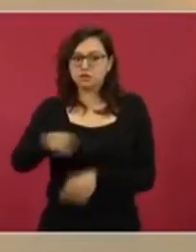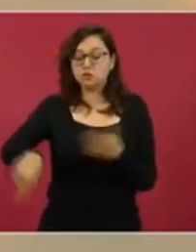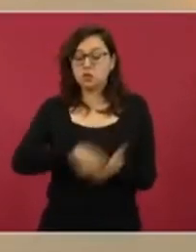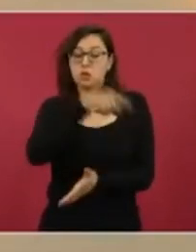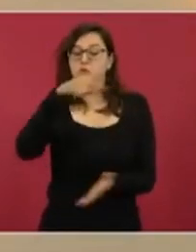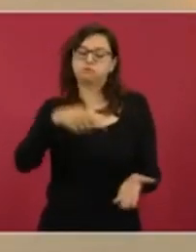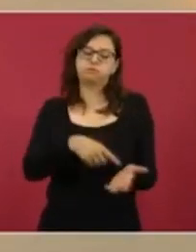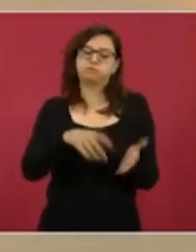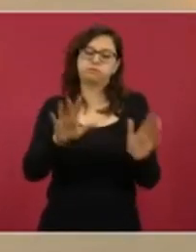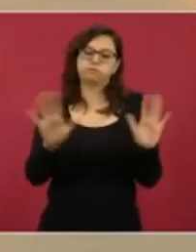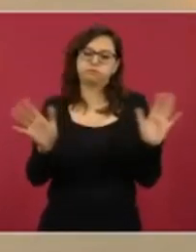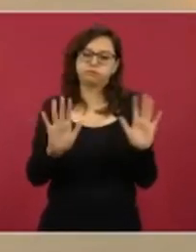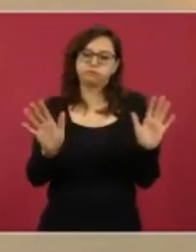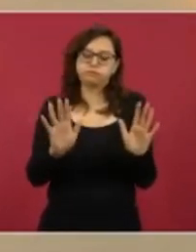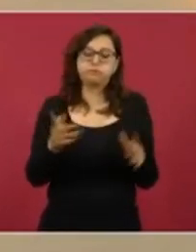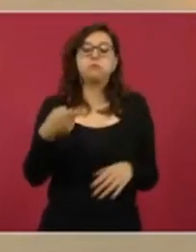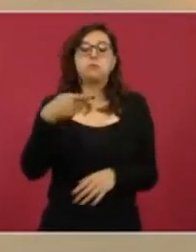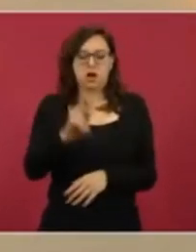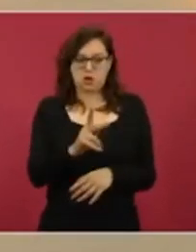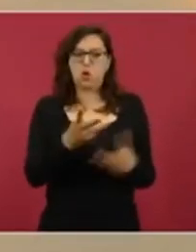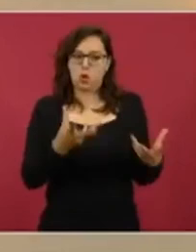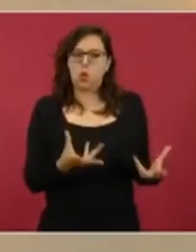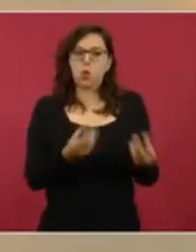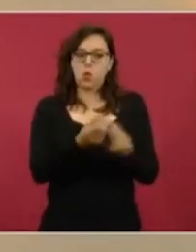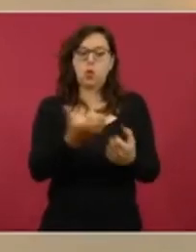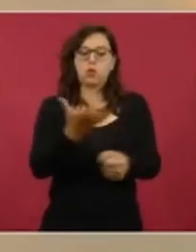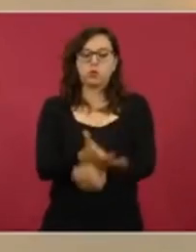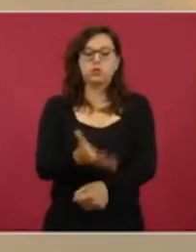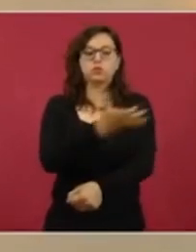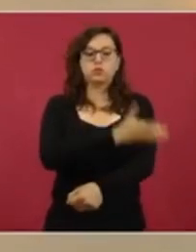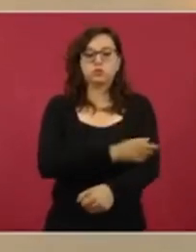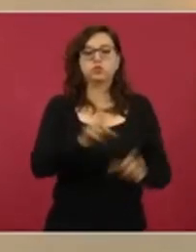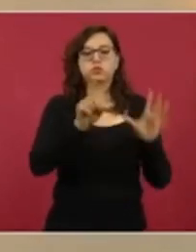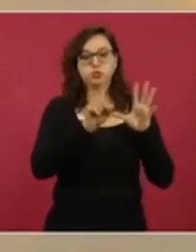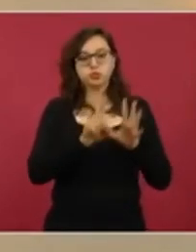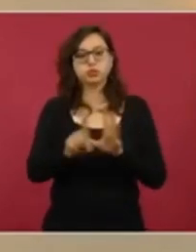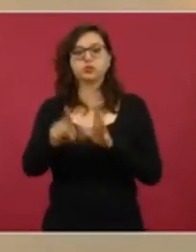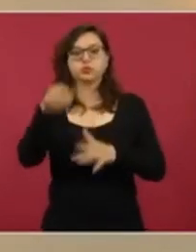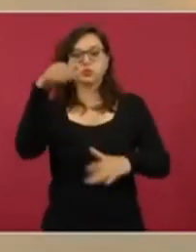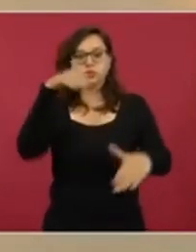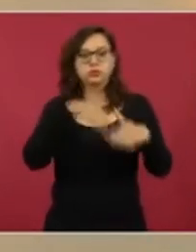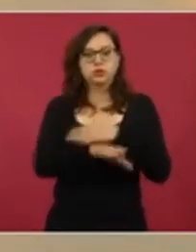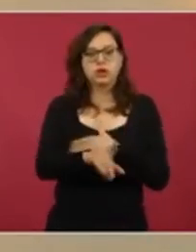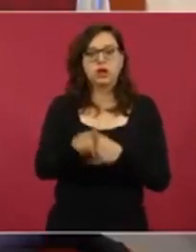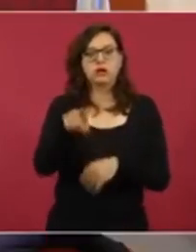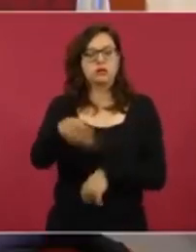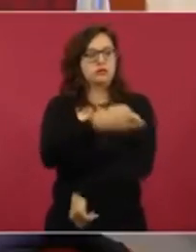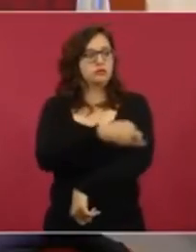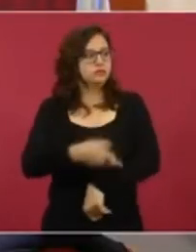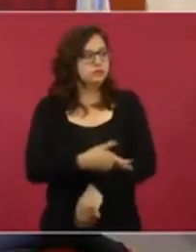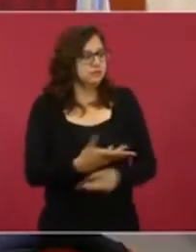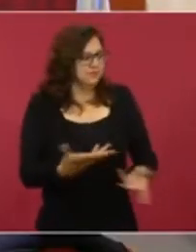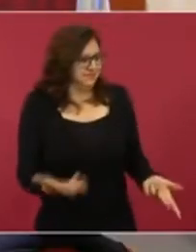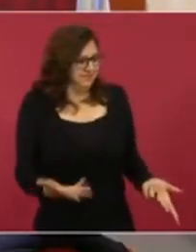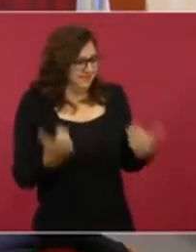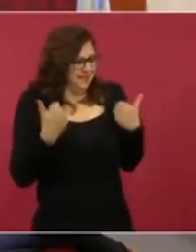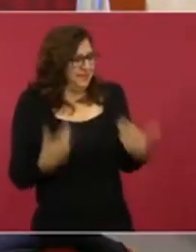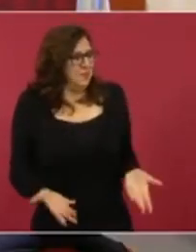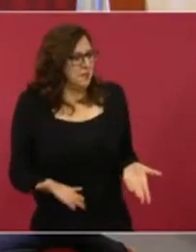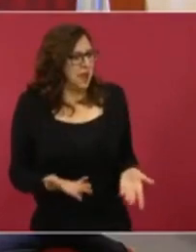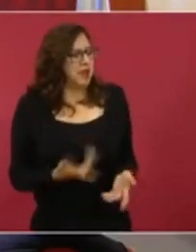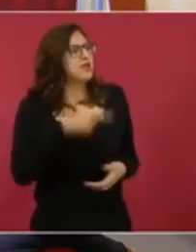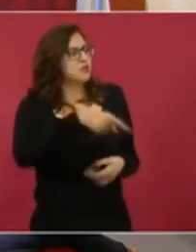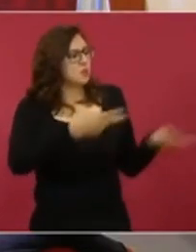llegan al velorio y la misma familia le cuestiona la llegada porque sabían las